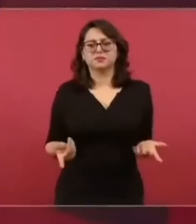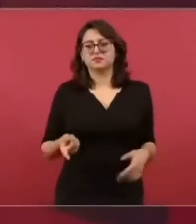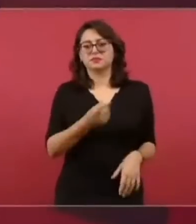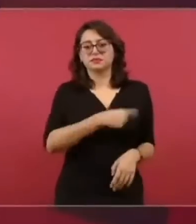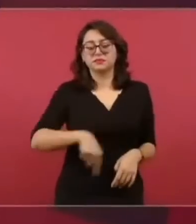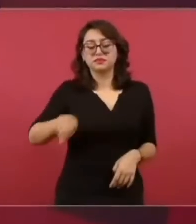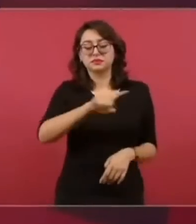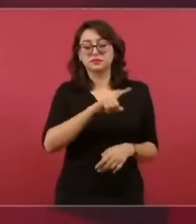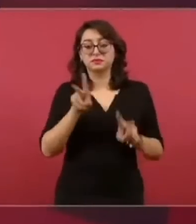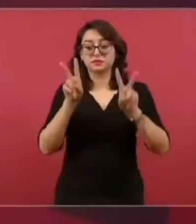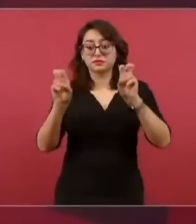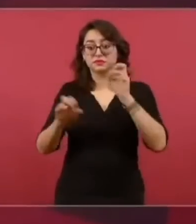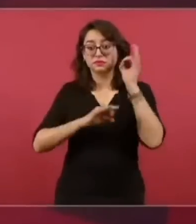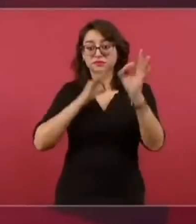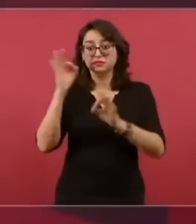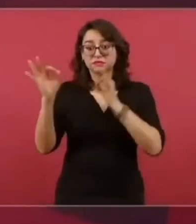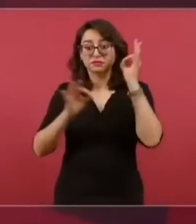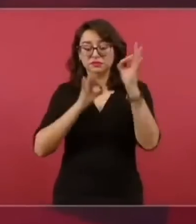publicidad.